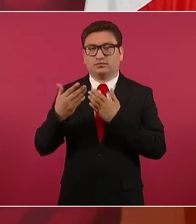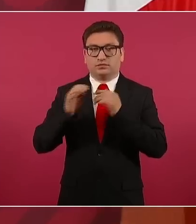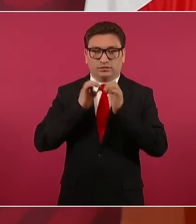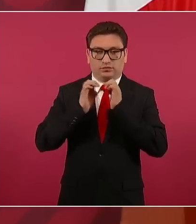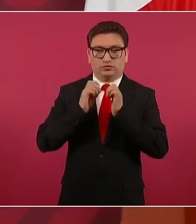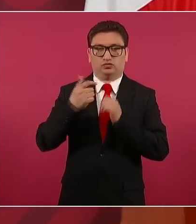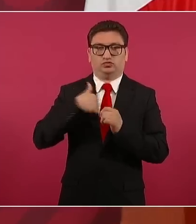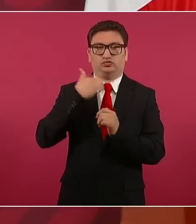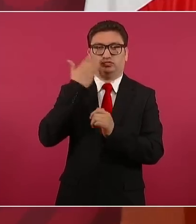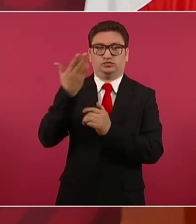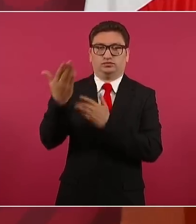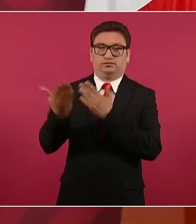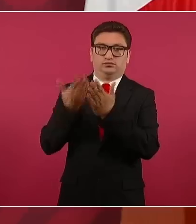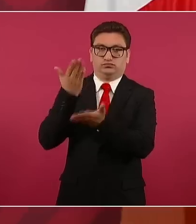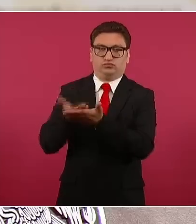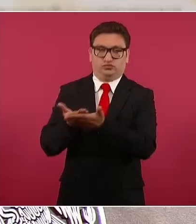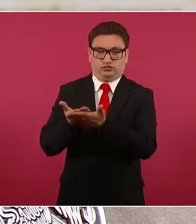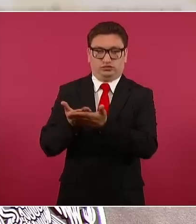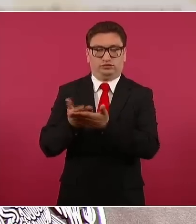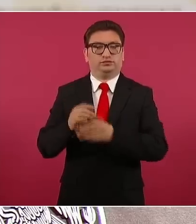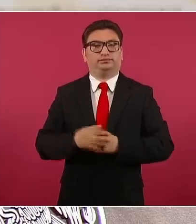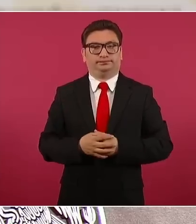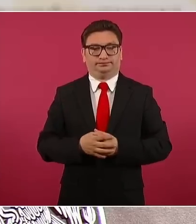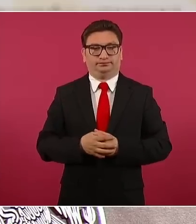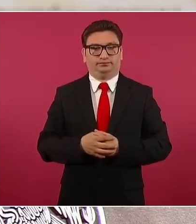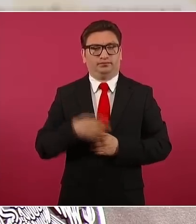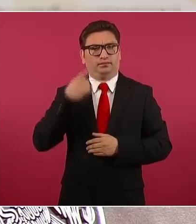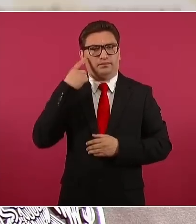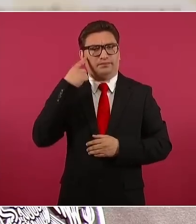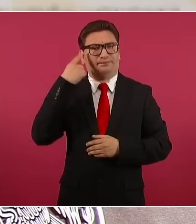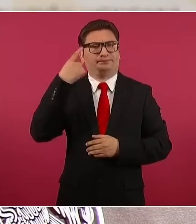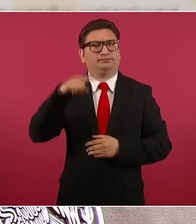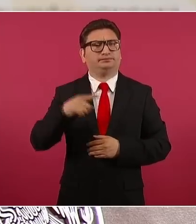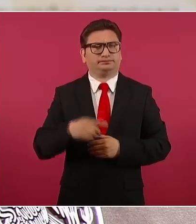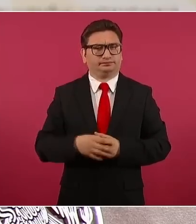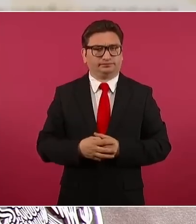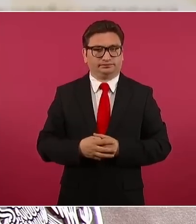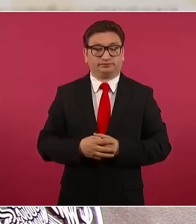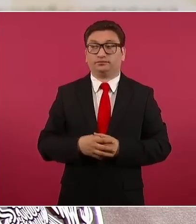para que conjuntamente,